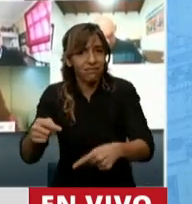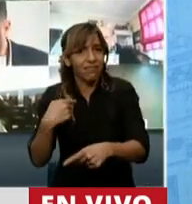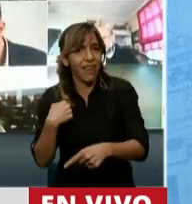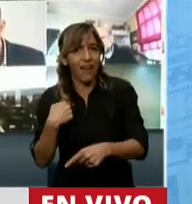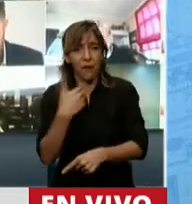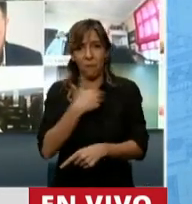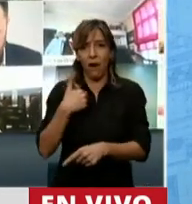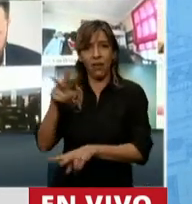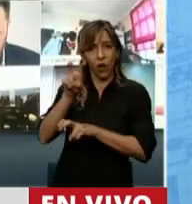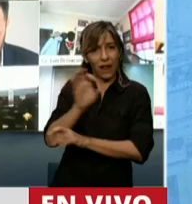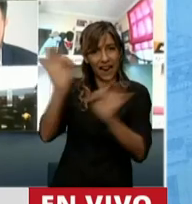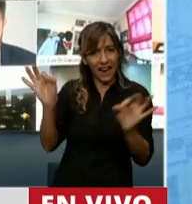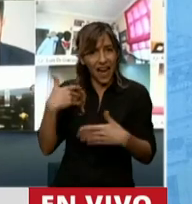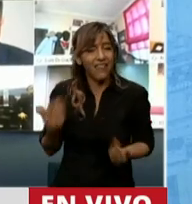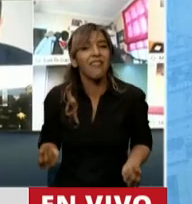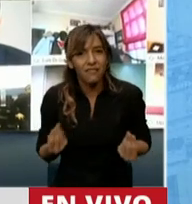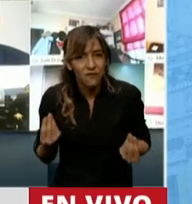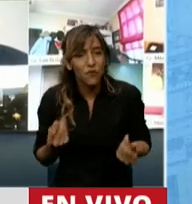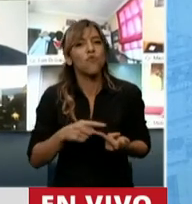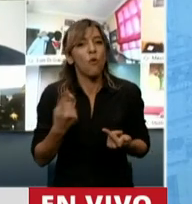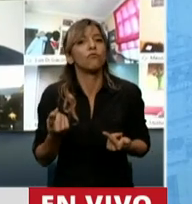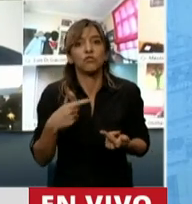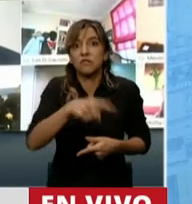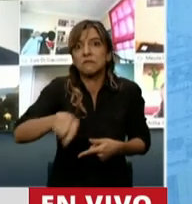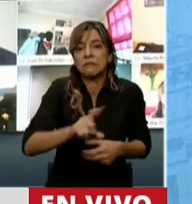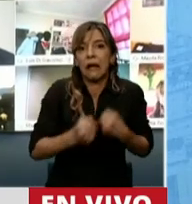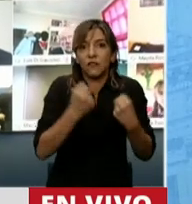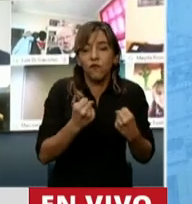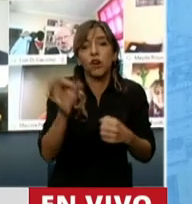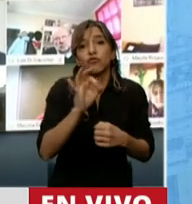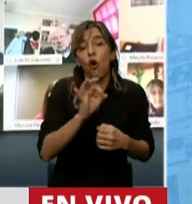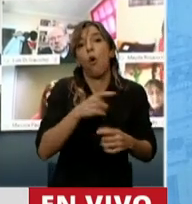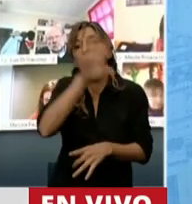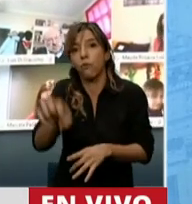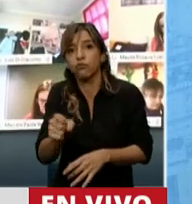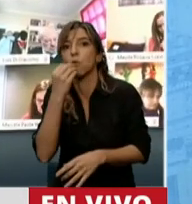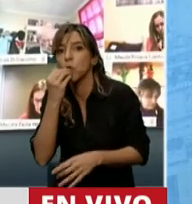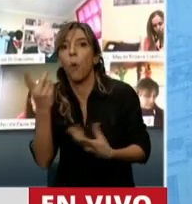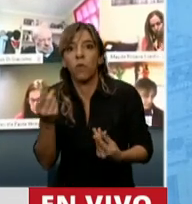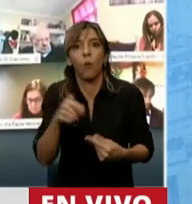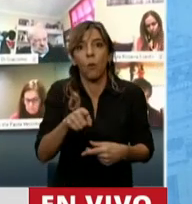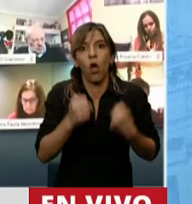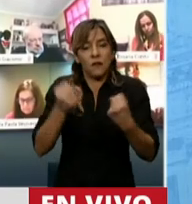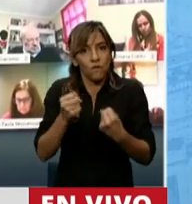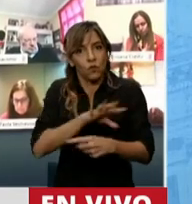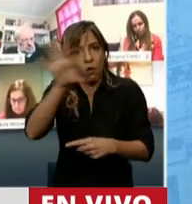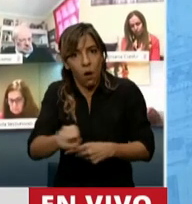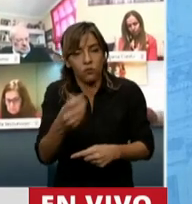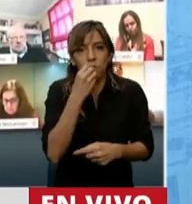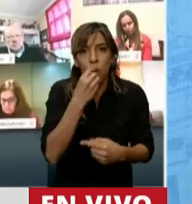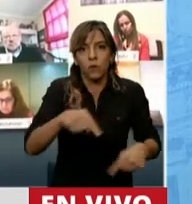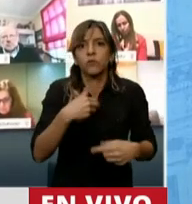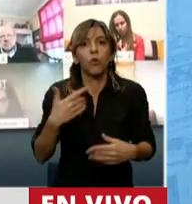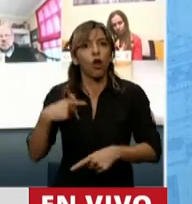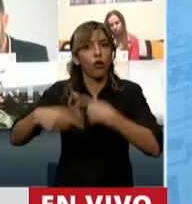y que hicimos un gran esfuerzo por ir a buscarlos, cómo van a continuar con ese esfuerzo para que no haya niñez con hambre en Argentina. Y por último, usted citó a Angela